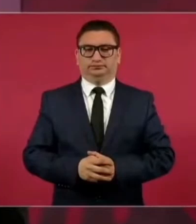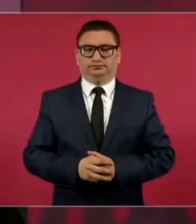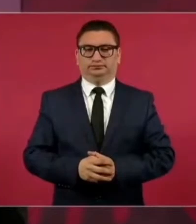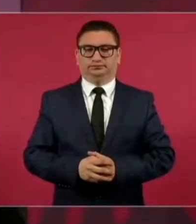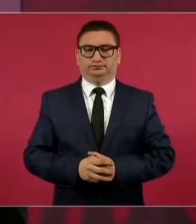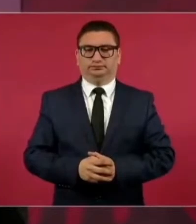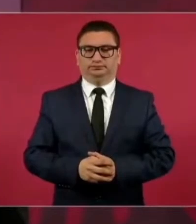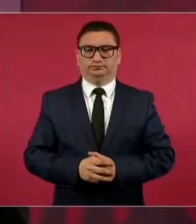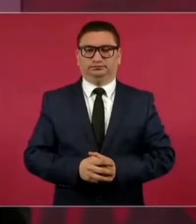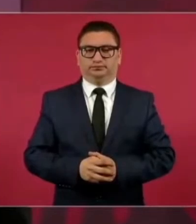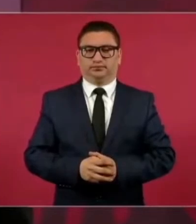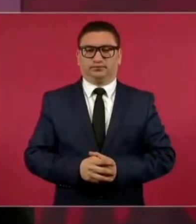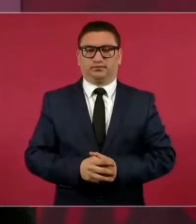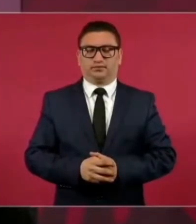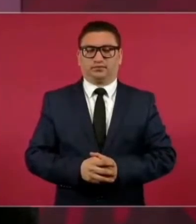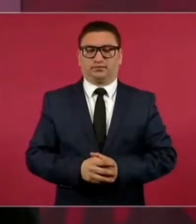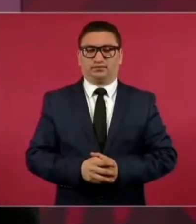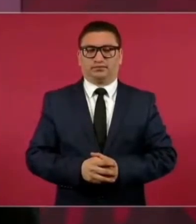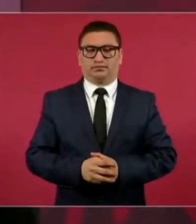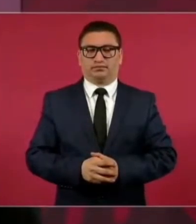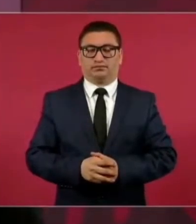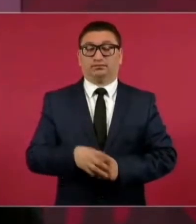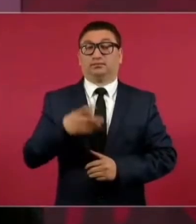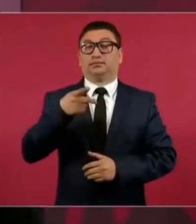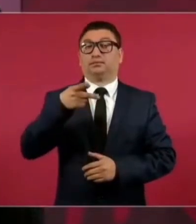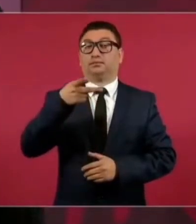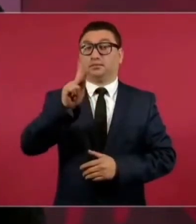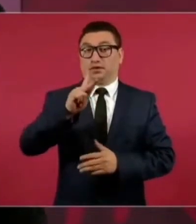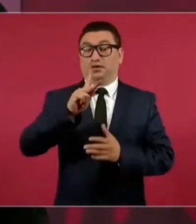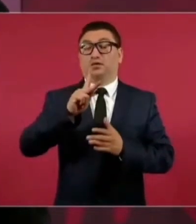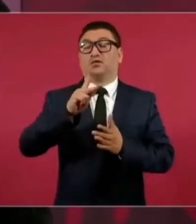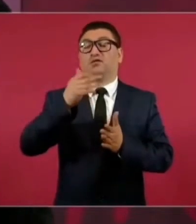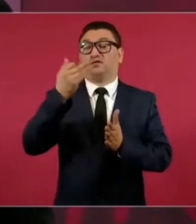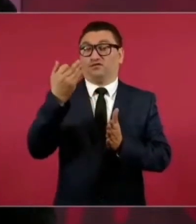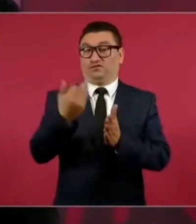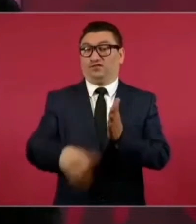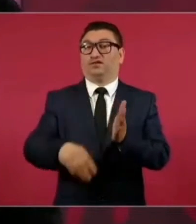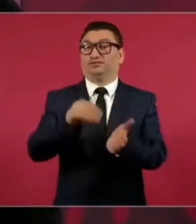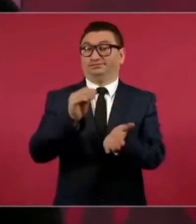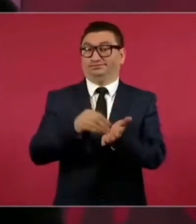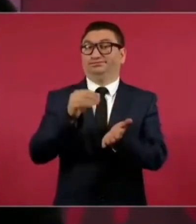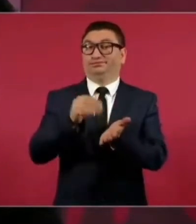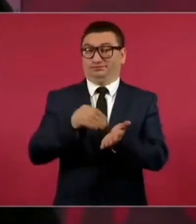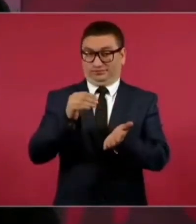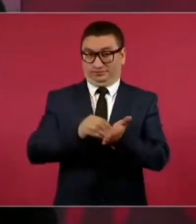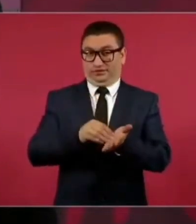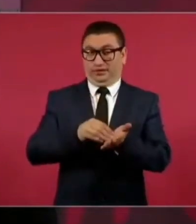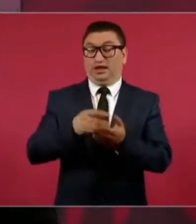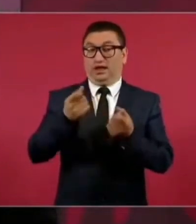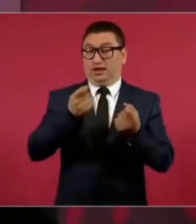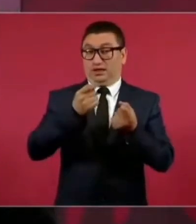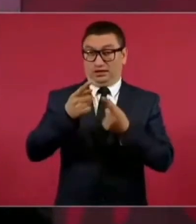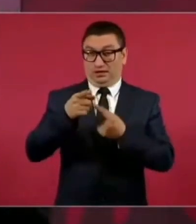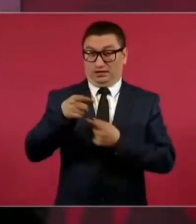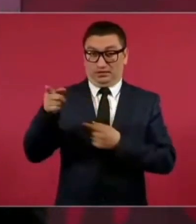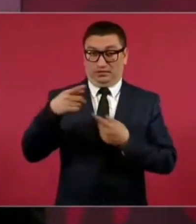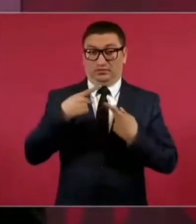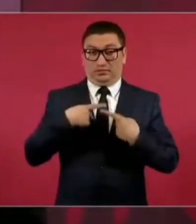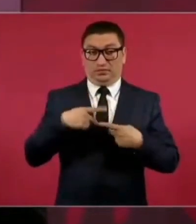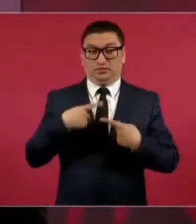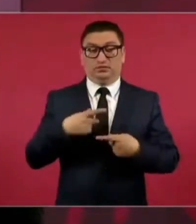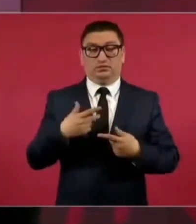Pero todavía falta, miren el descaro de